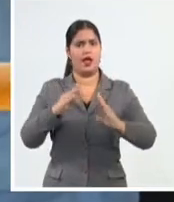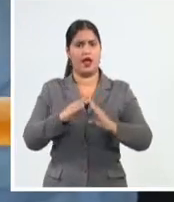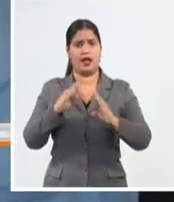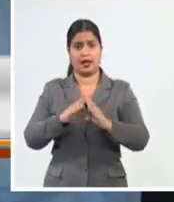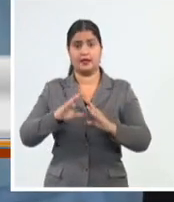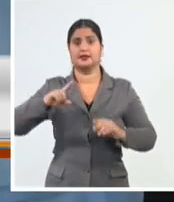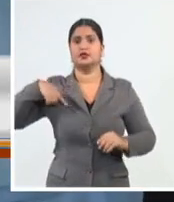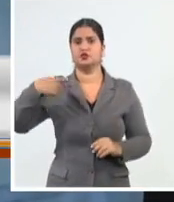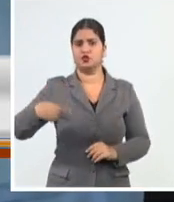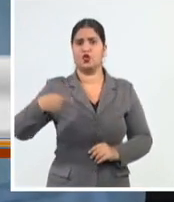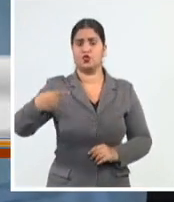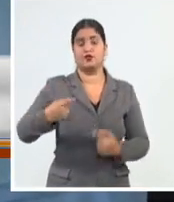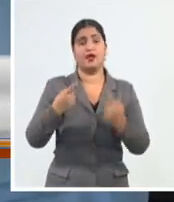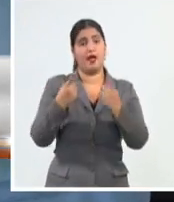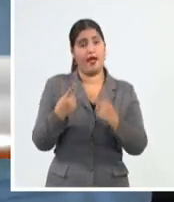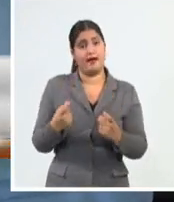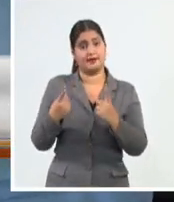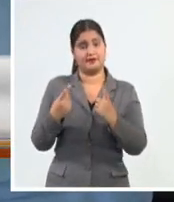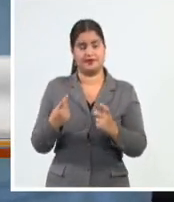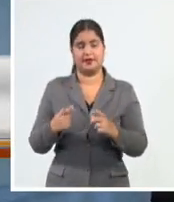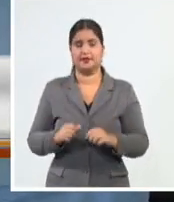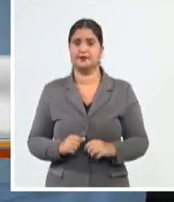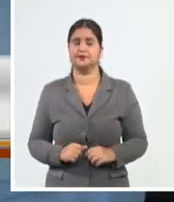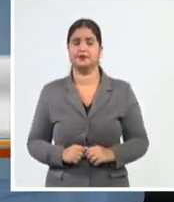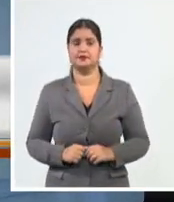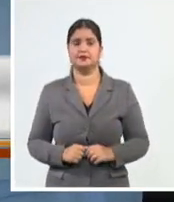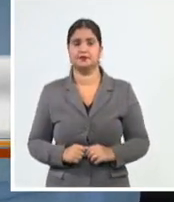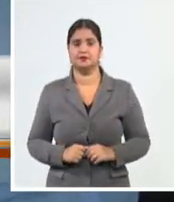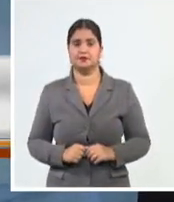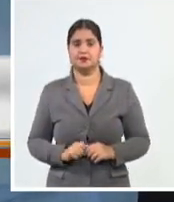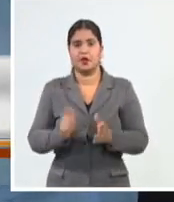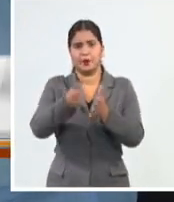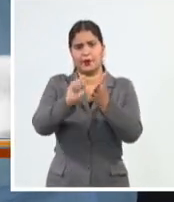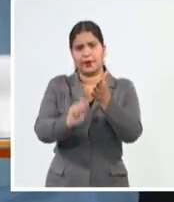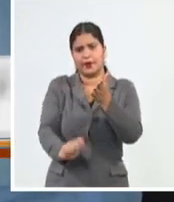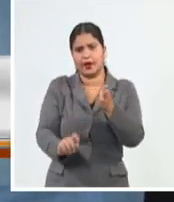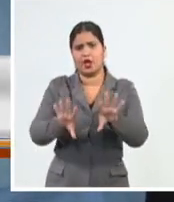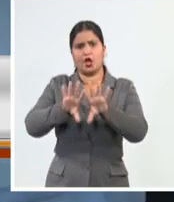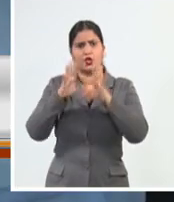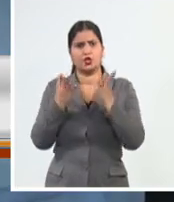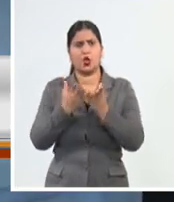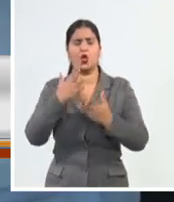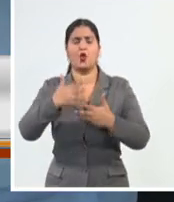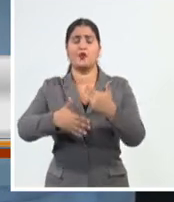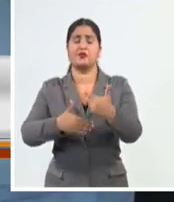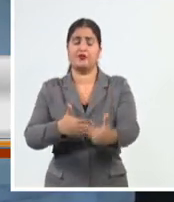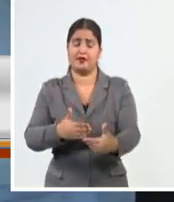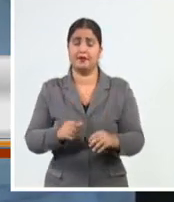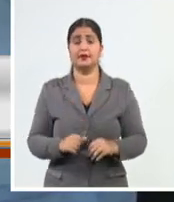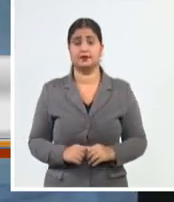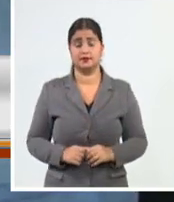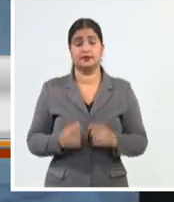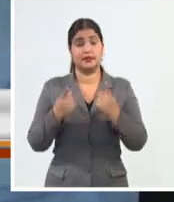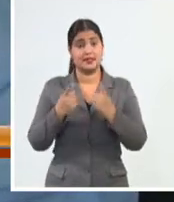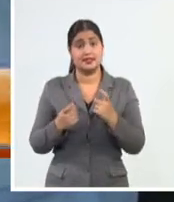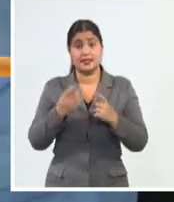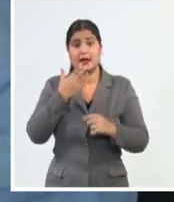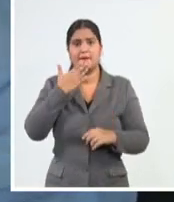de levantar todo lo que tenemos aquí en Baracoa, que nos permita una mejor clasificación